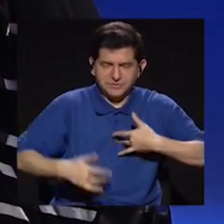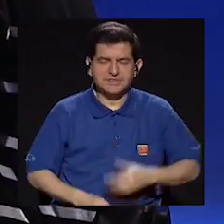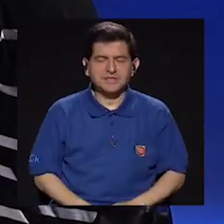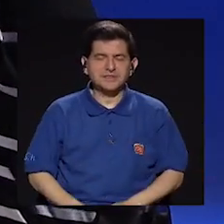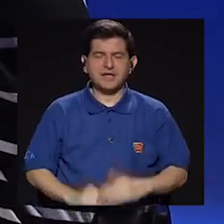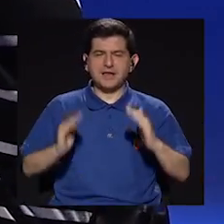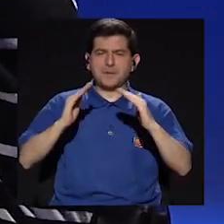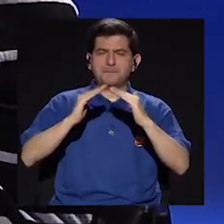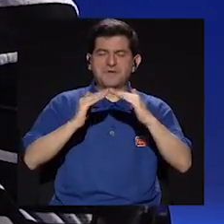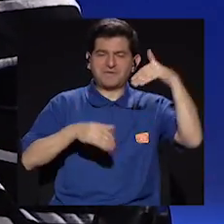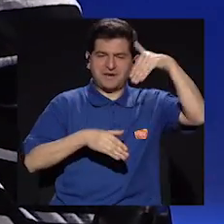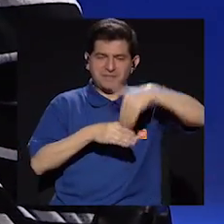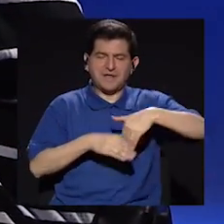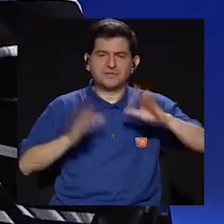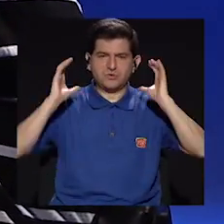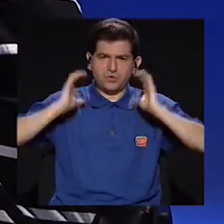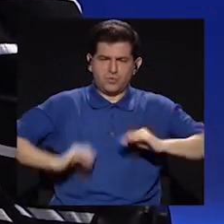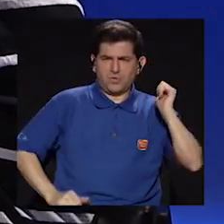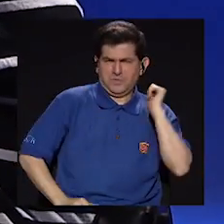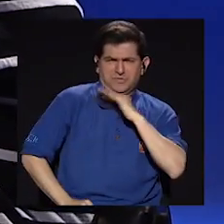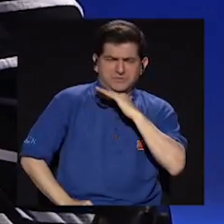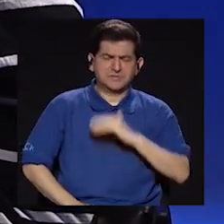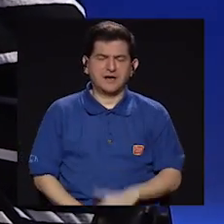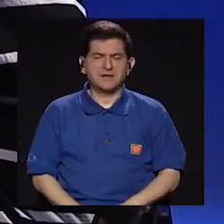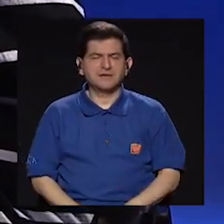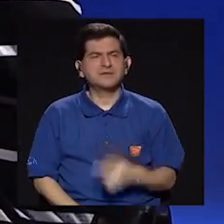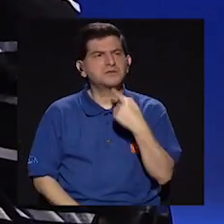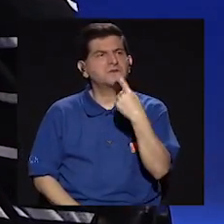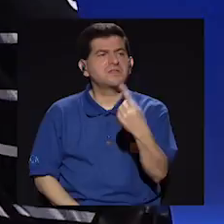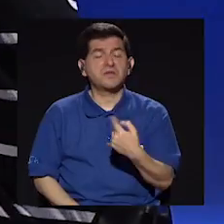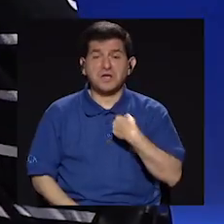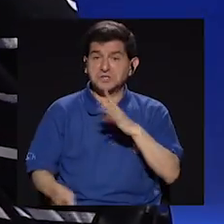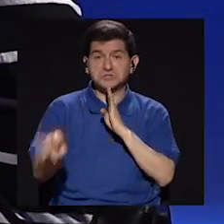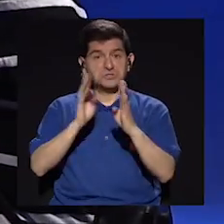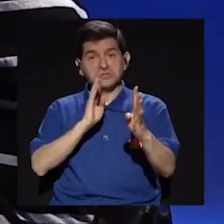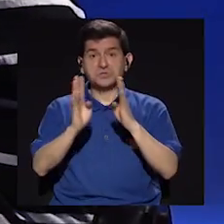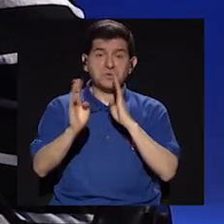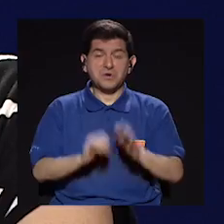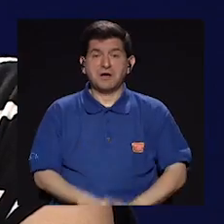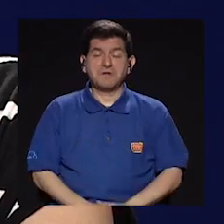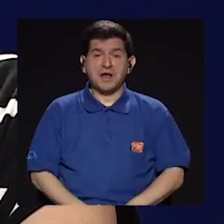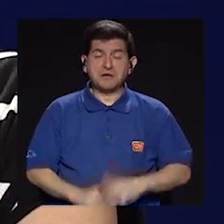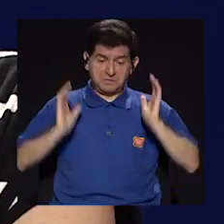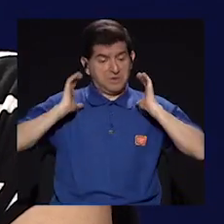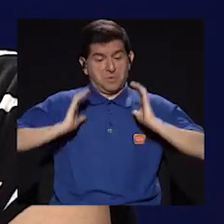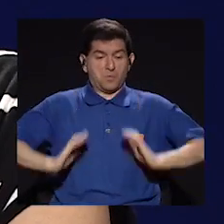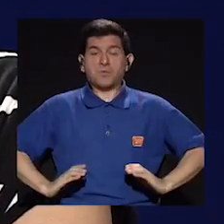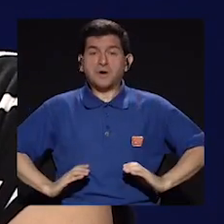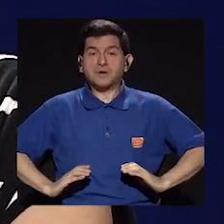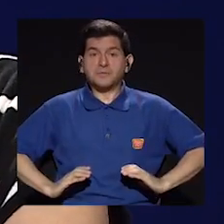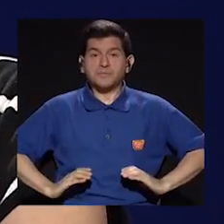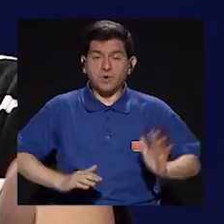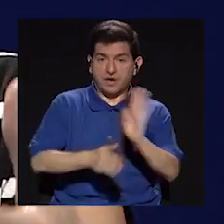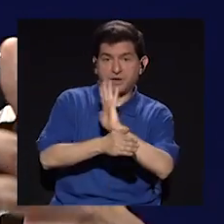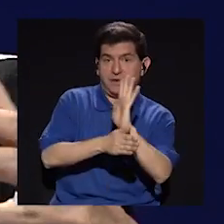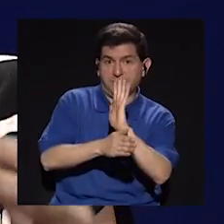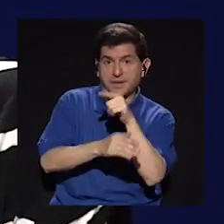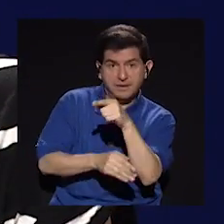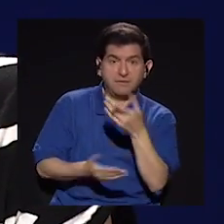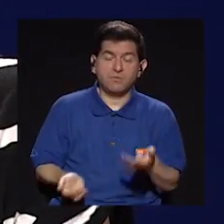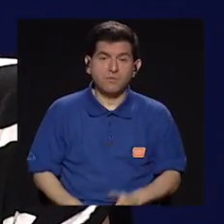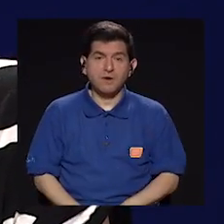lo que es vivir en un cuerpo ajeno. Y entonces principalmente dije, bueno, si voy a hablar, o sea, si la peli es del cuerpo, tengo que